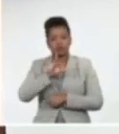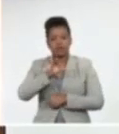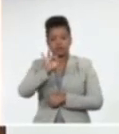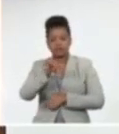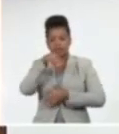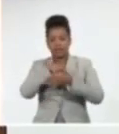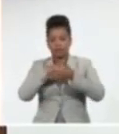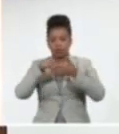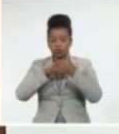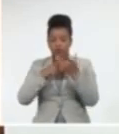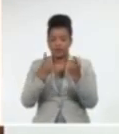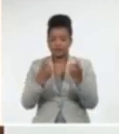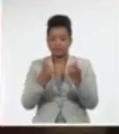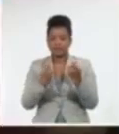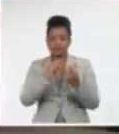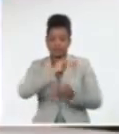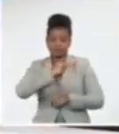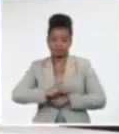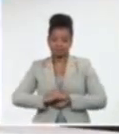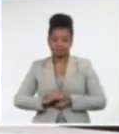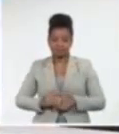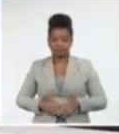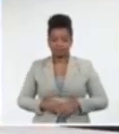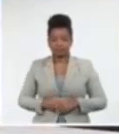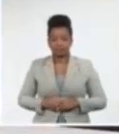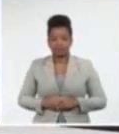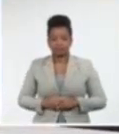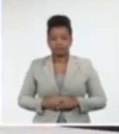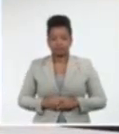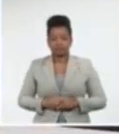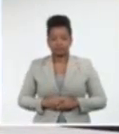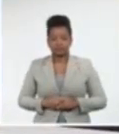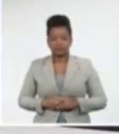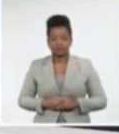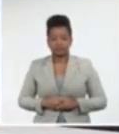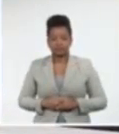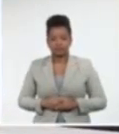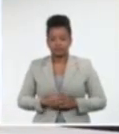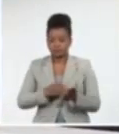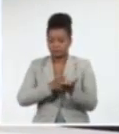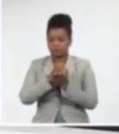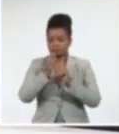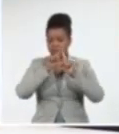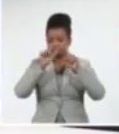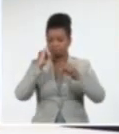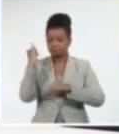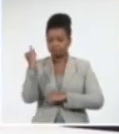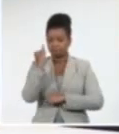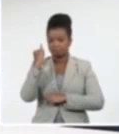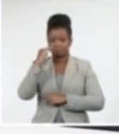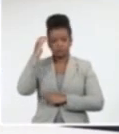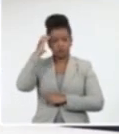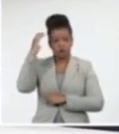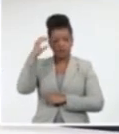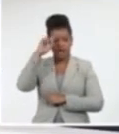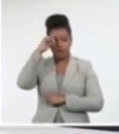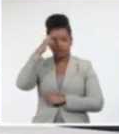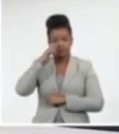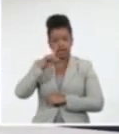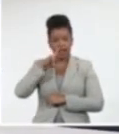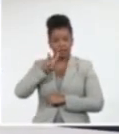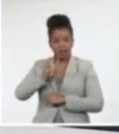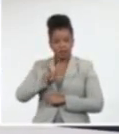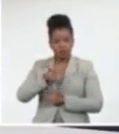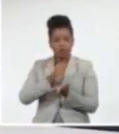para su destitución. Y continuamos con temas internacionales. El gobierno de El Salvador mantiene su cruzada